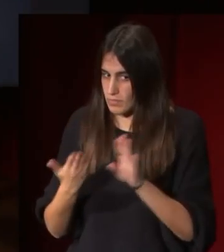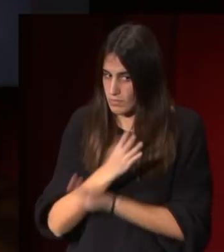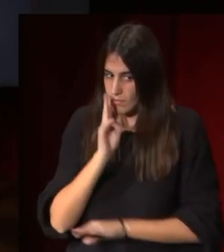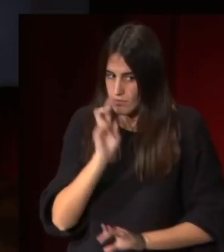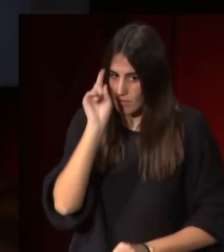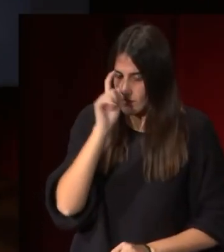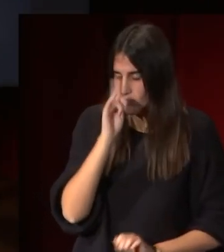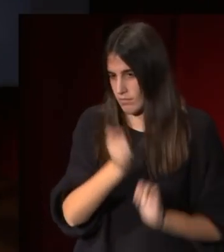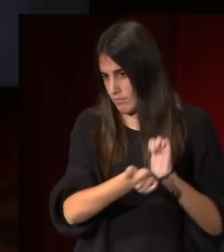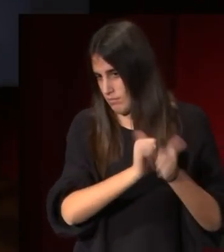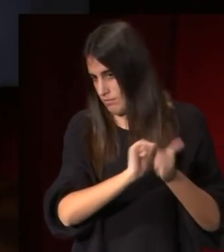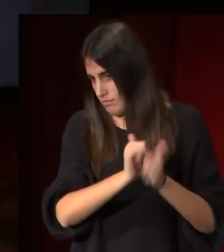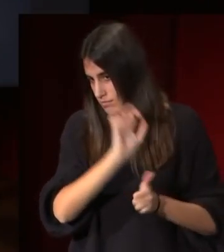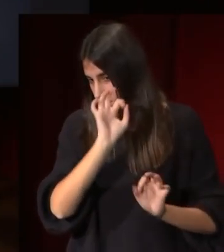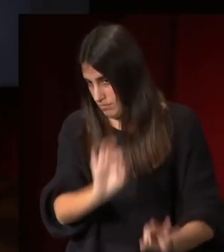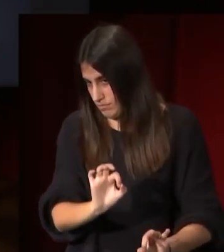maestro Antonio Canova